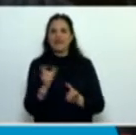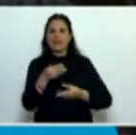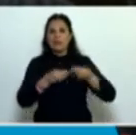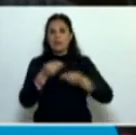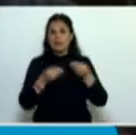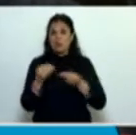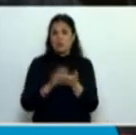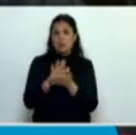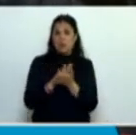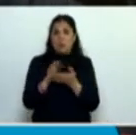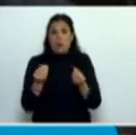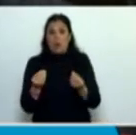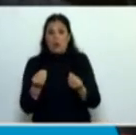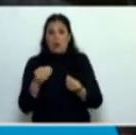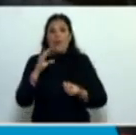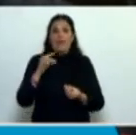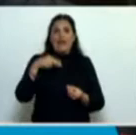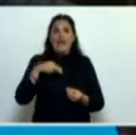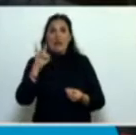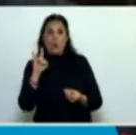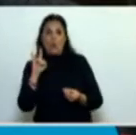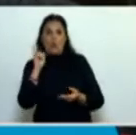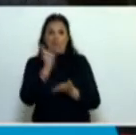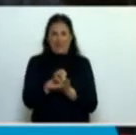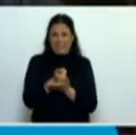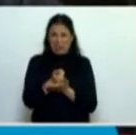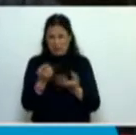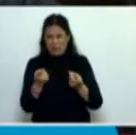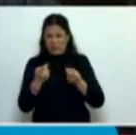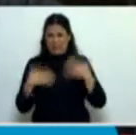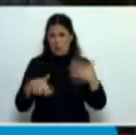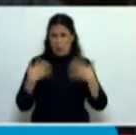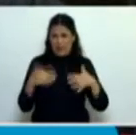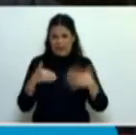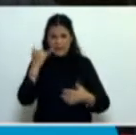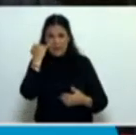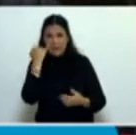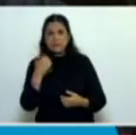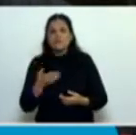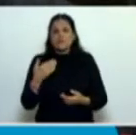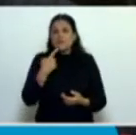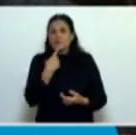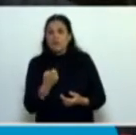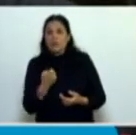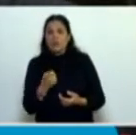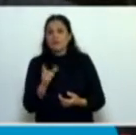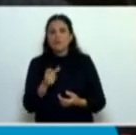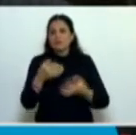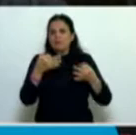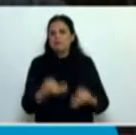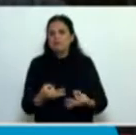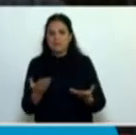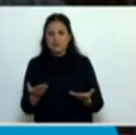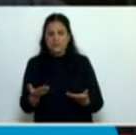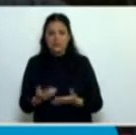resolvieron a partir de los DNU y es interesante ver las inconsistencias en la ejecución del programa, que como